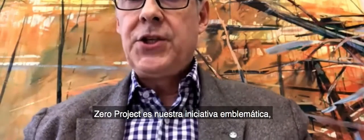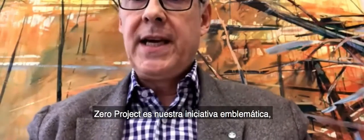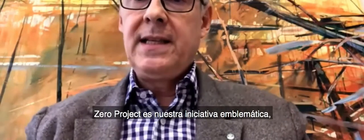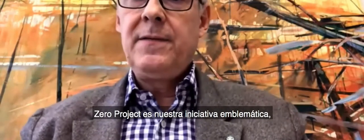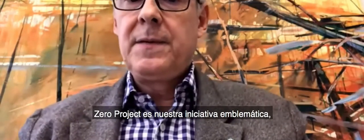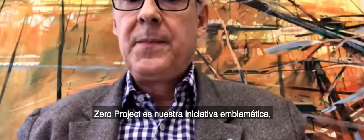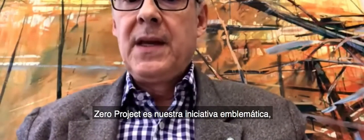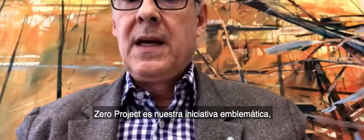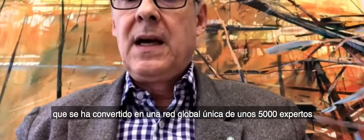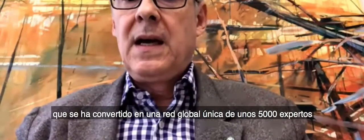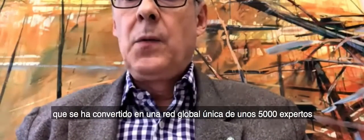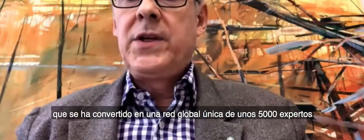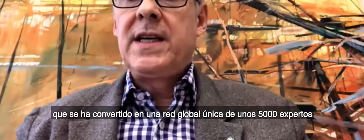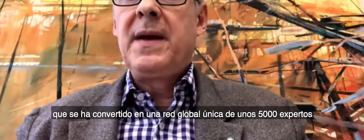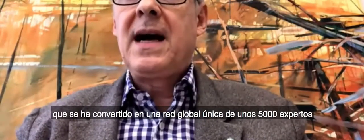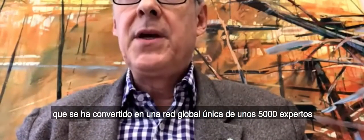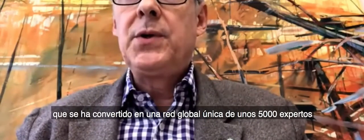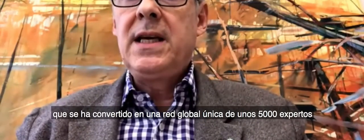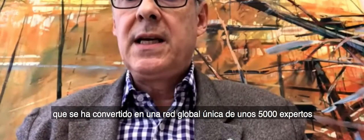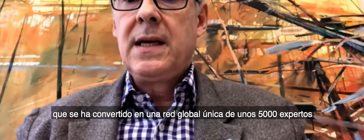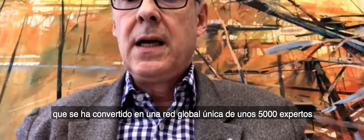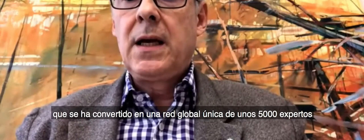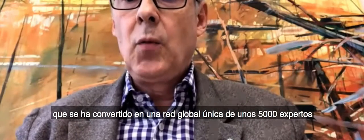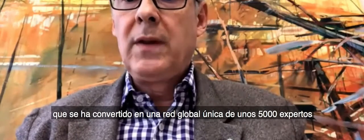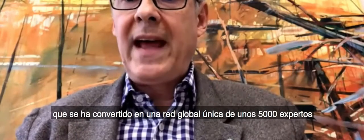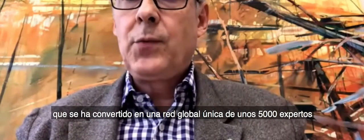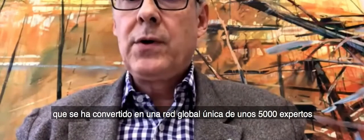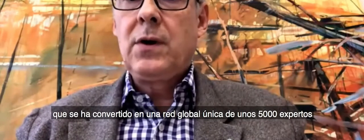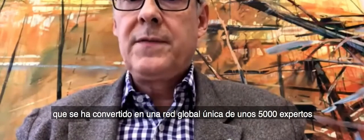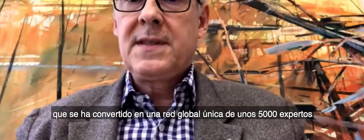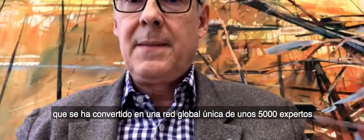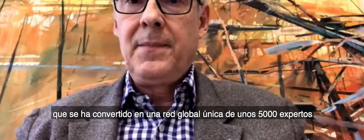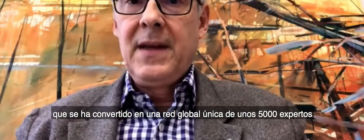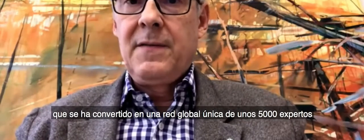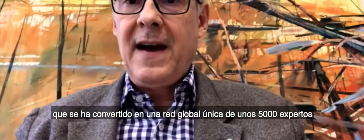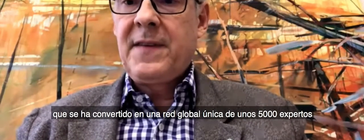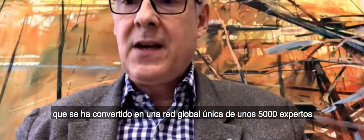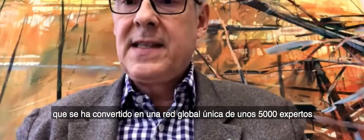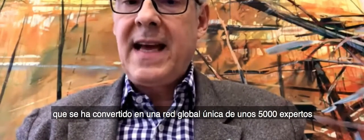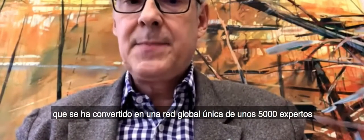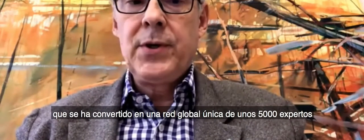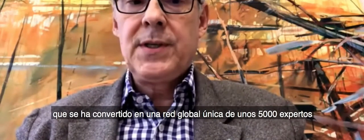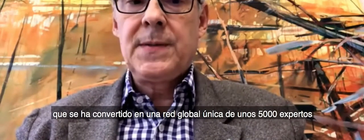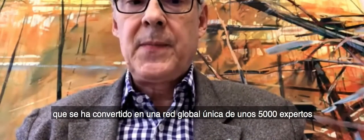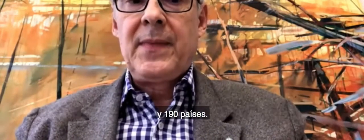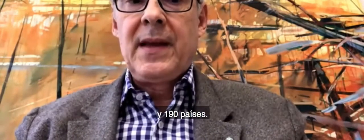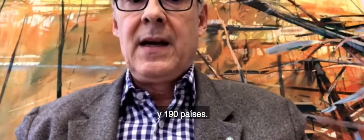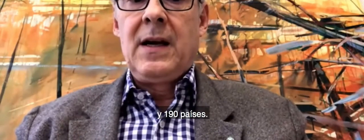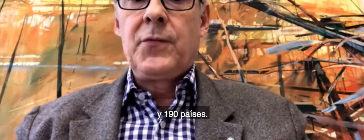initiative which has become a unique global network of some 5,000 experts